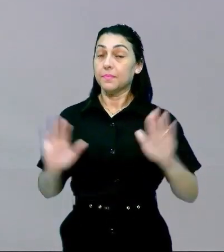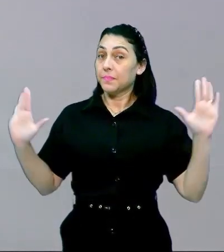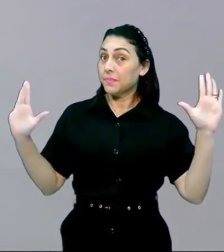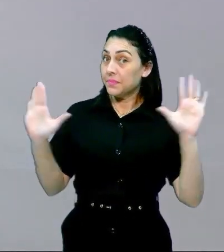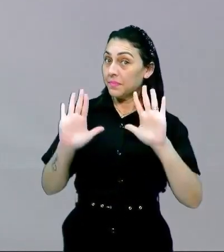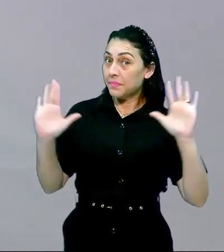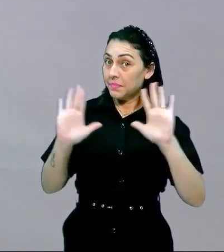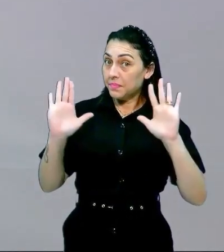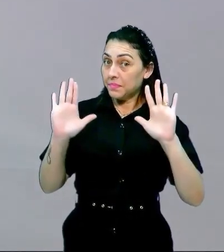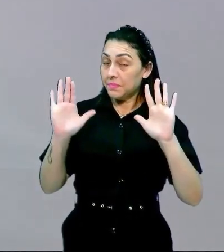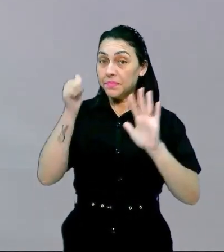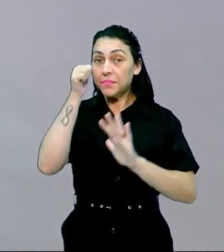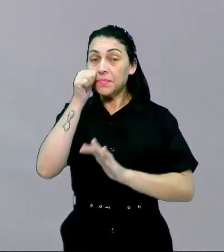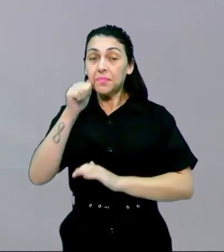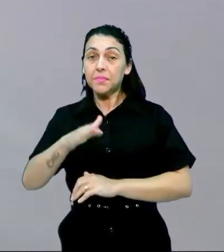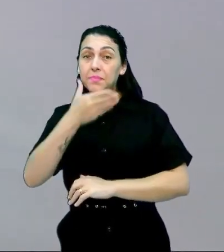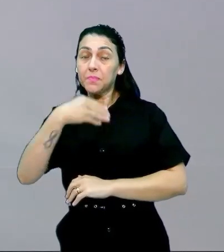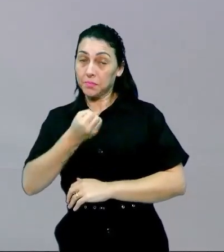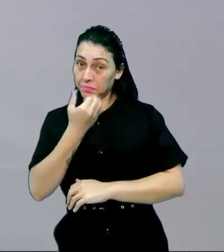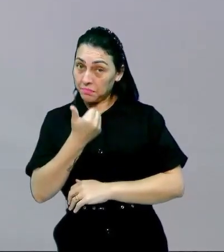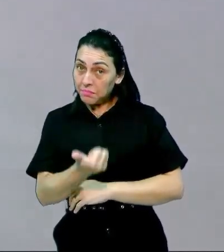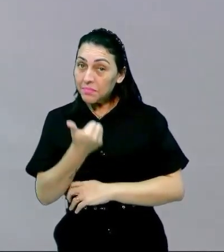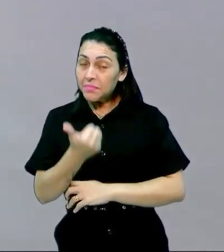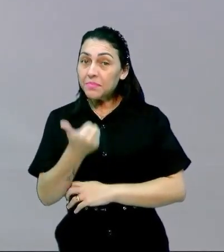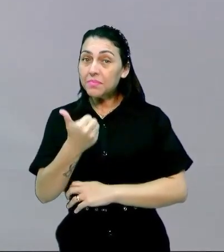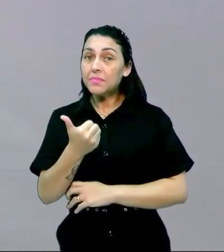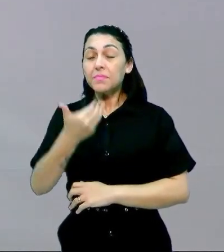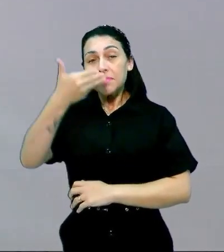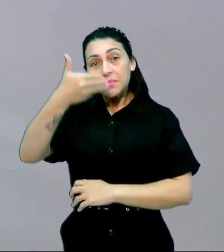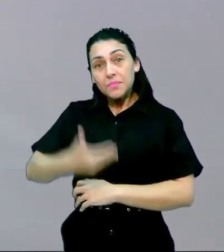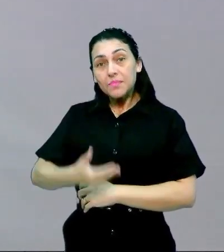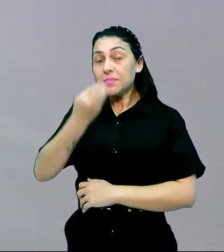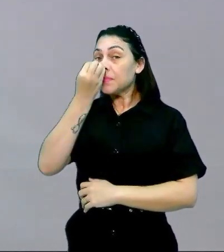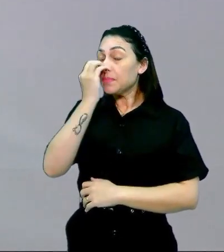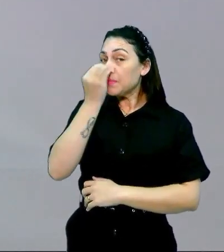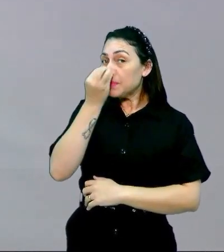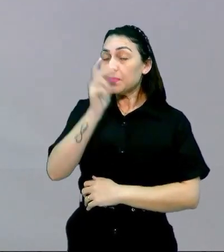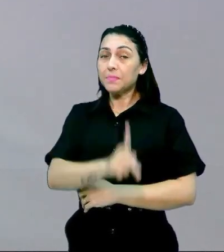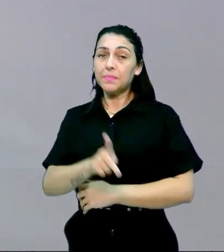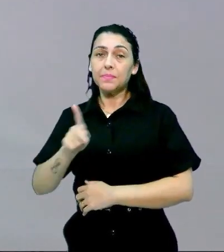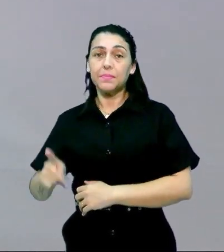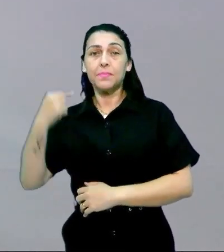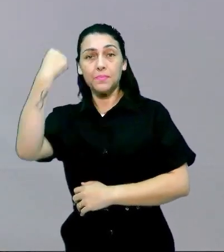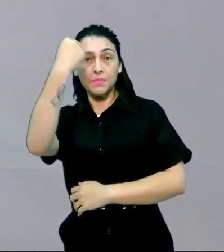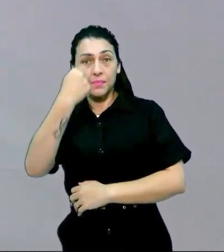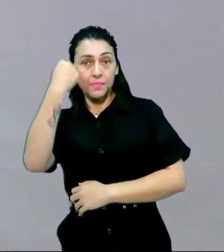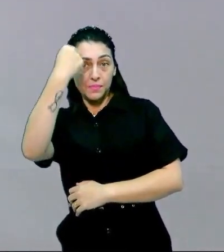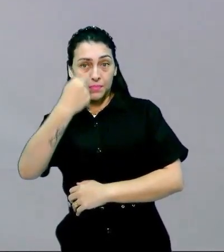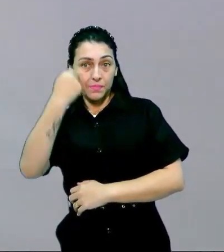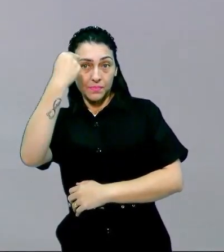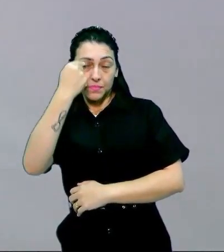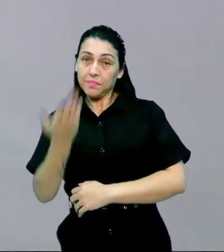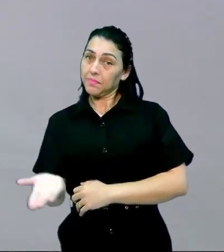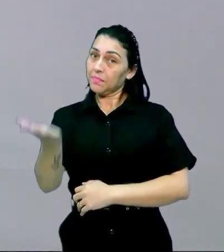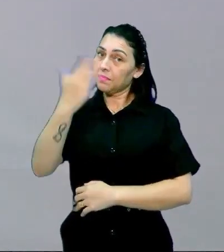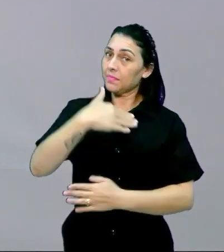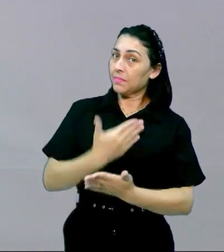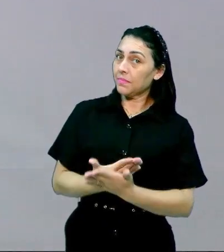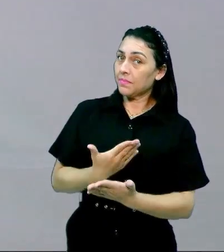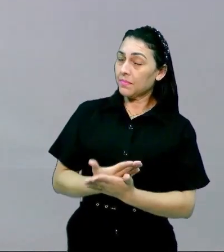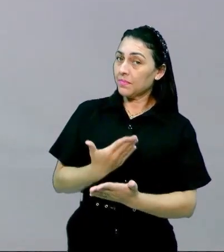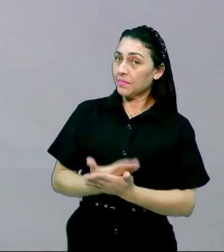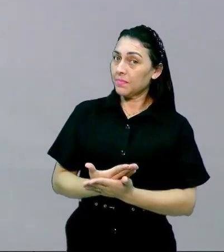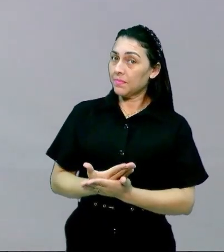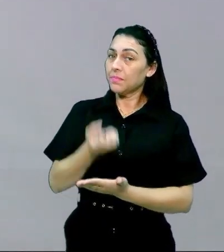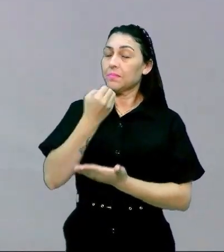hola chicos y chicas que tal todo bien yo soy daniel maestro de la lengua espanola vamos a estudiar